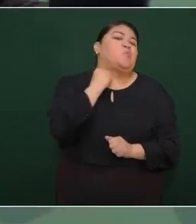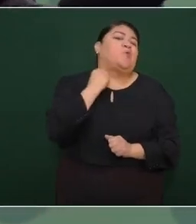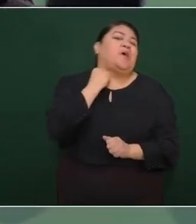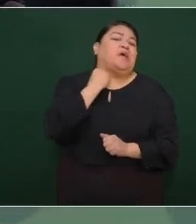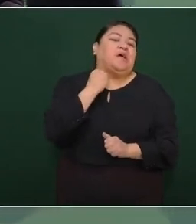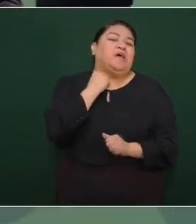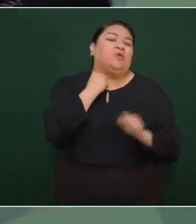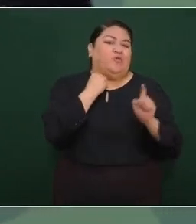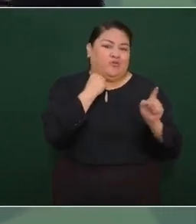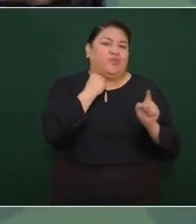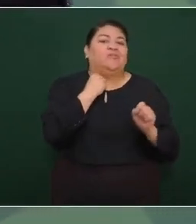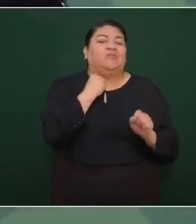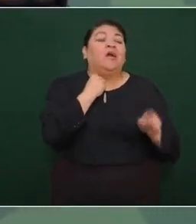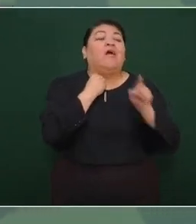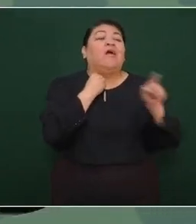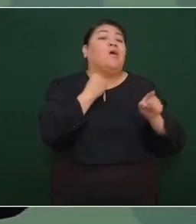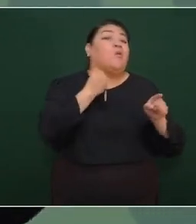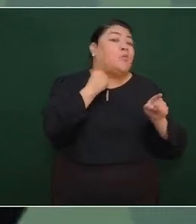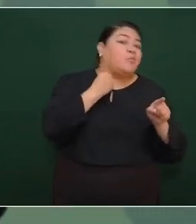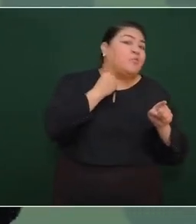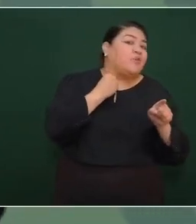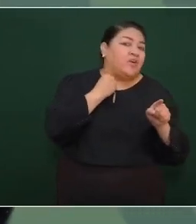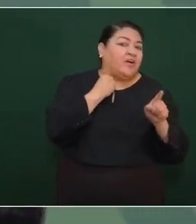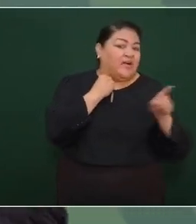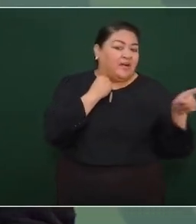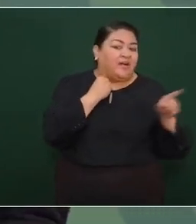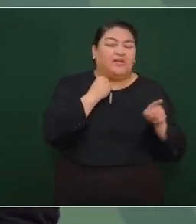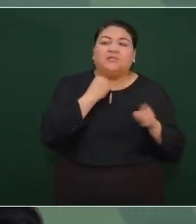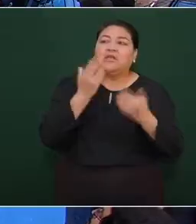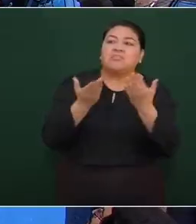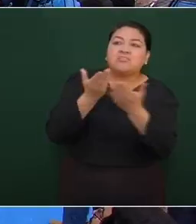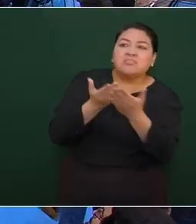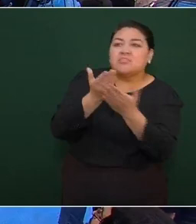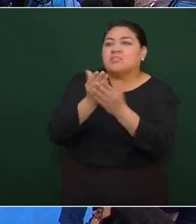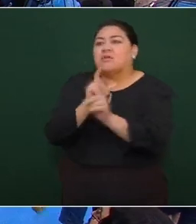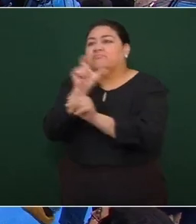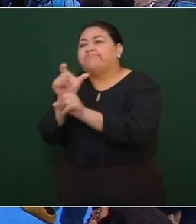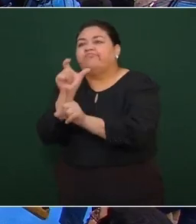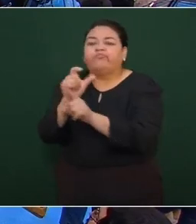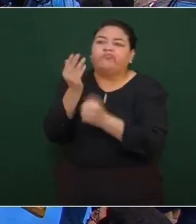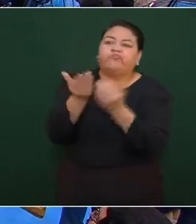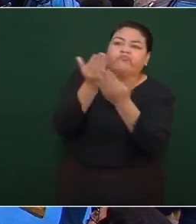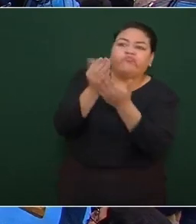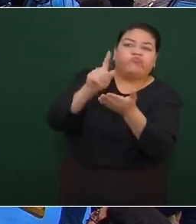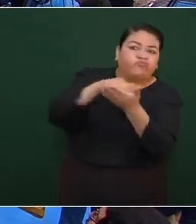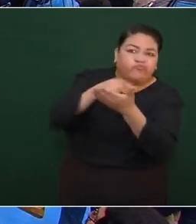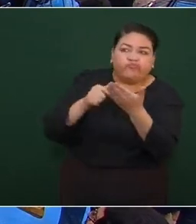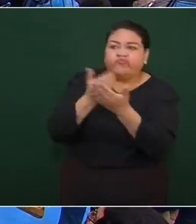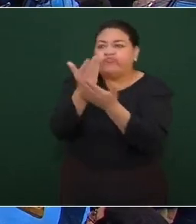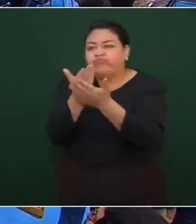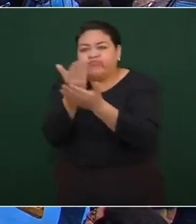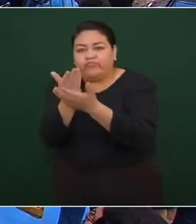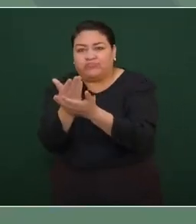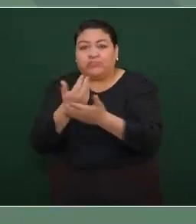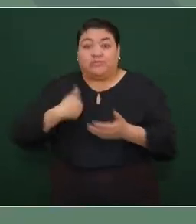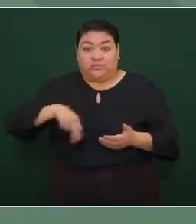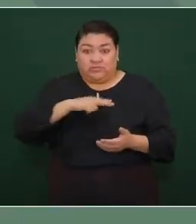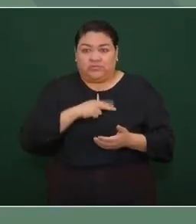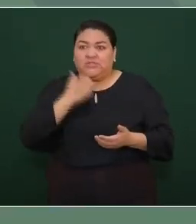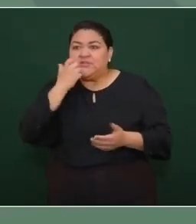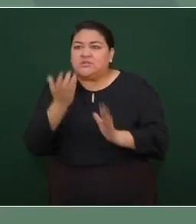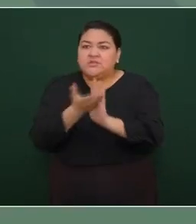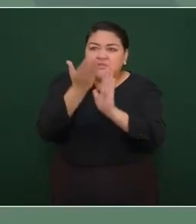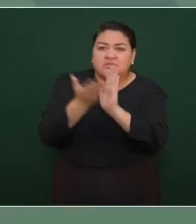para promover amparos contra de todas las obras